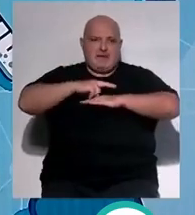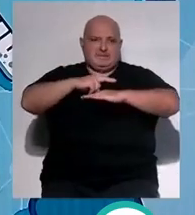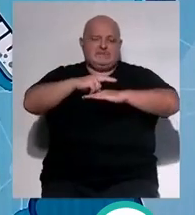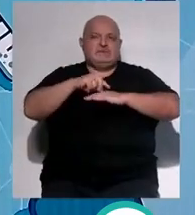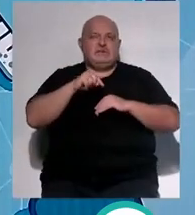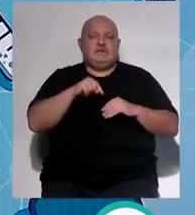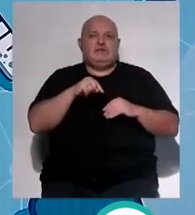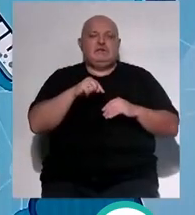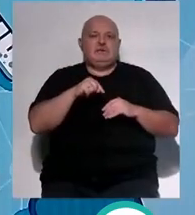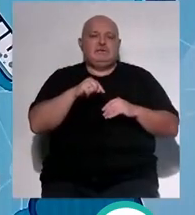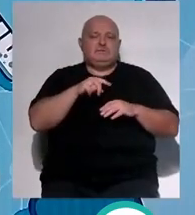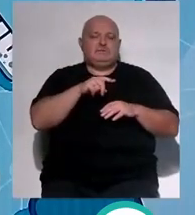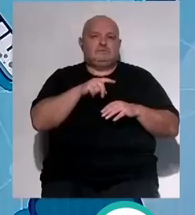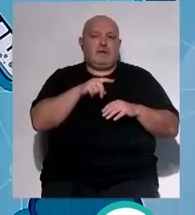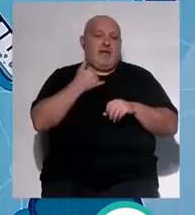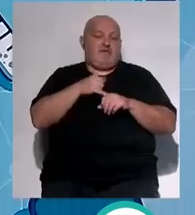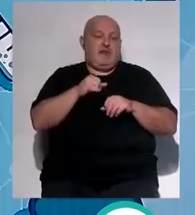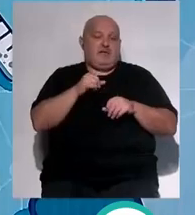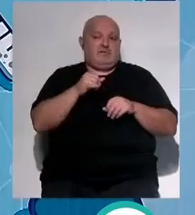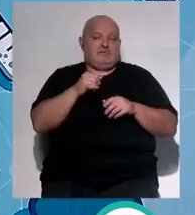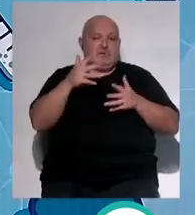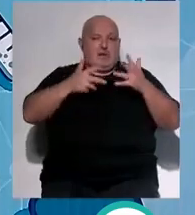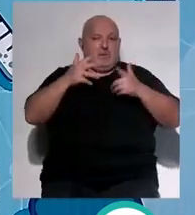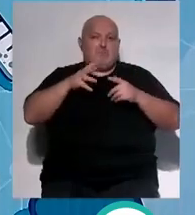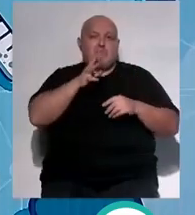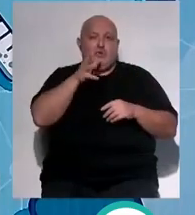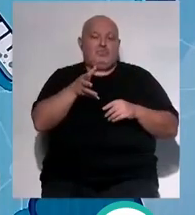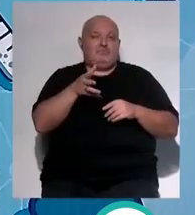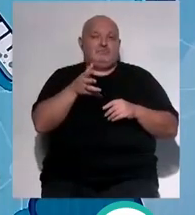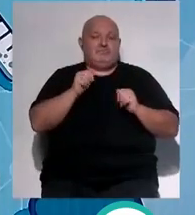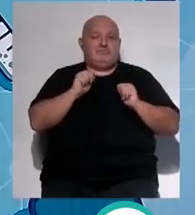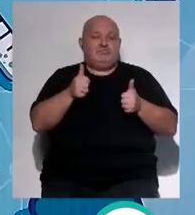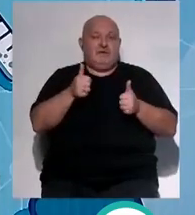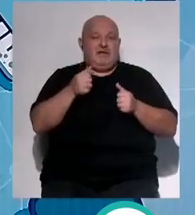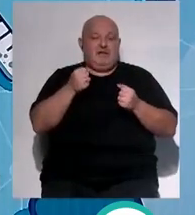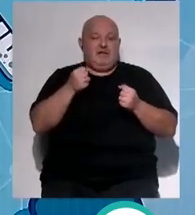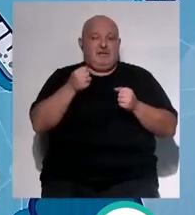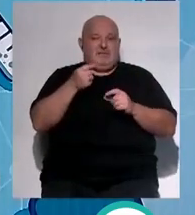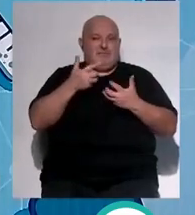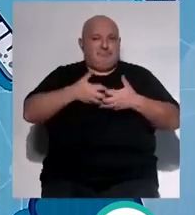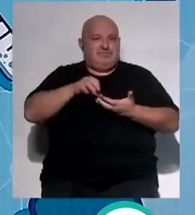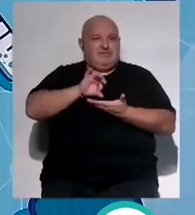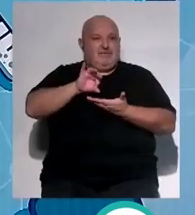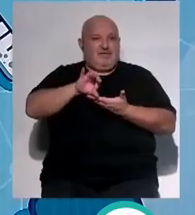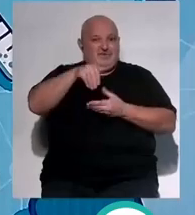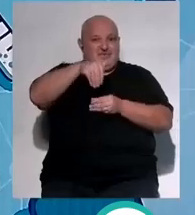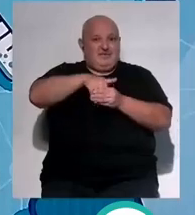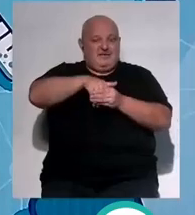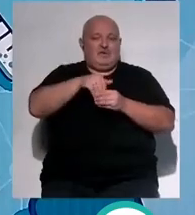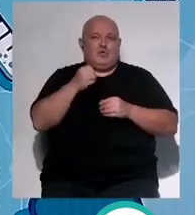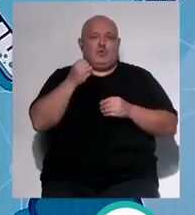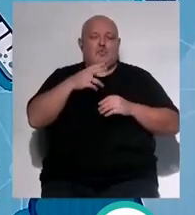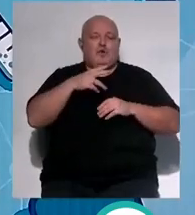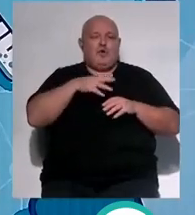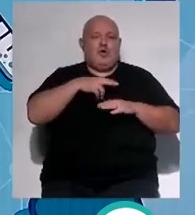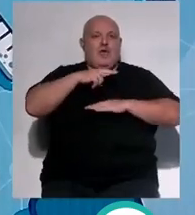esto al final es fácil de calcular porque una vez que comienzas la actividad te das cuenta del número de